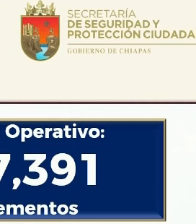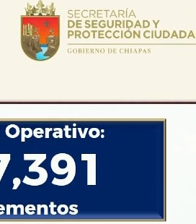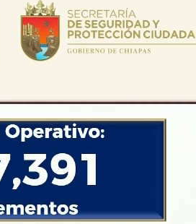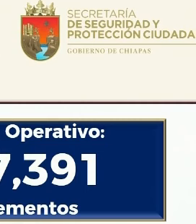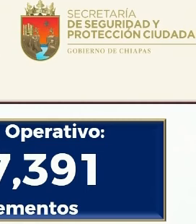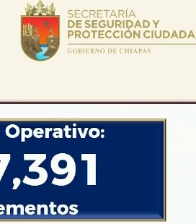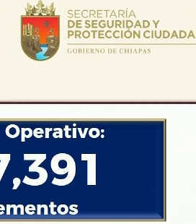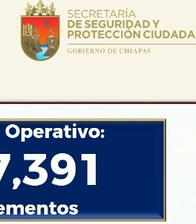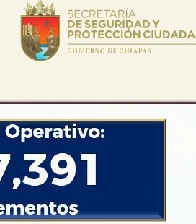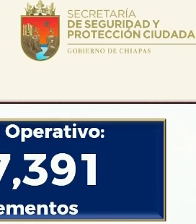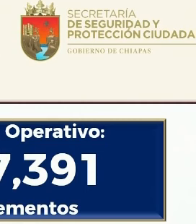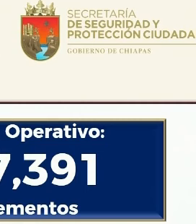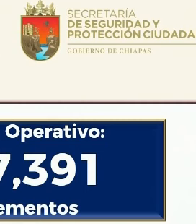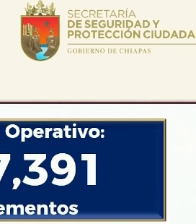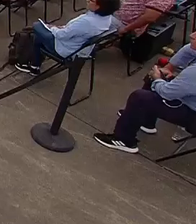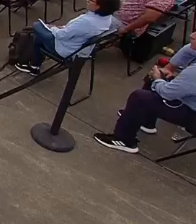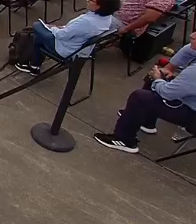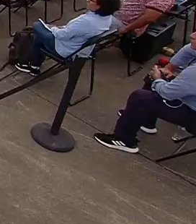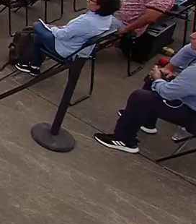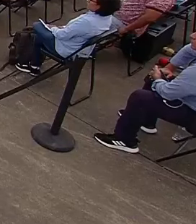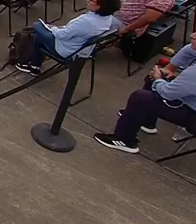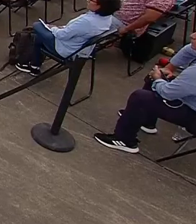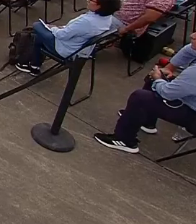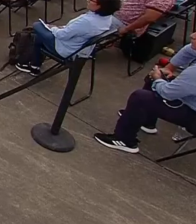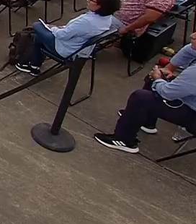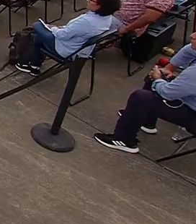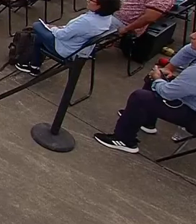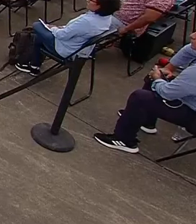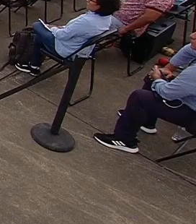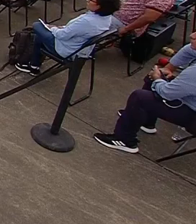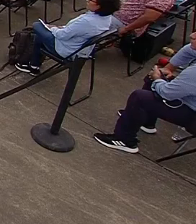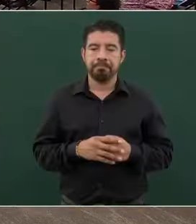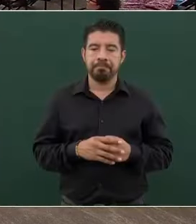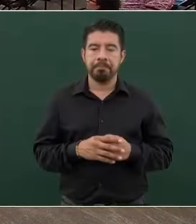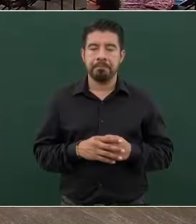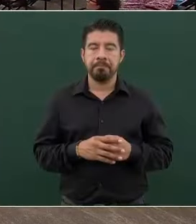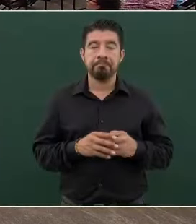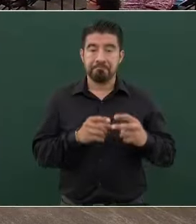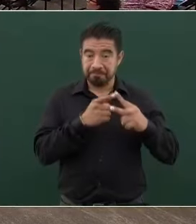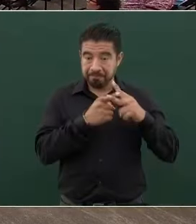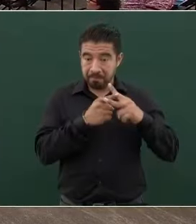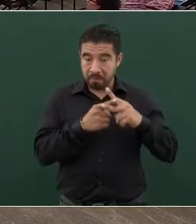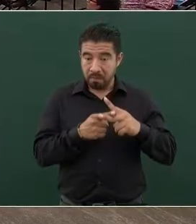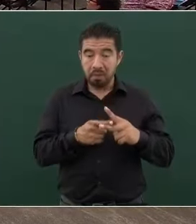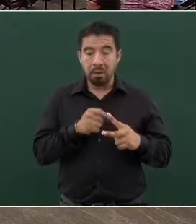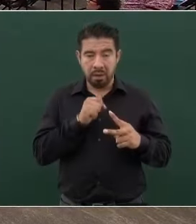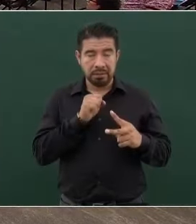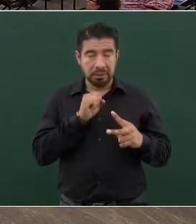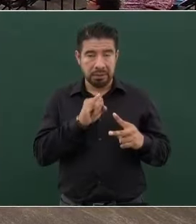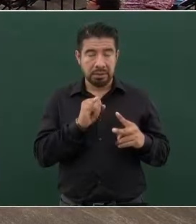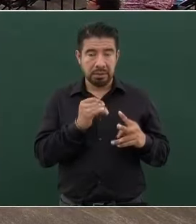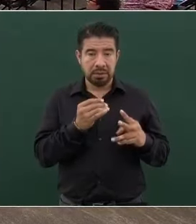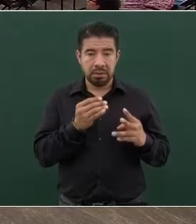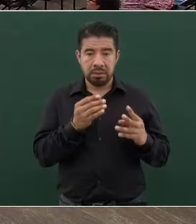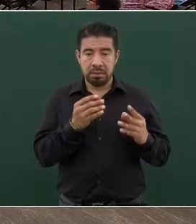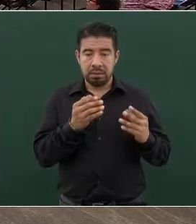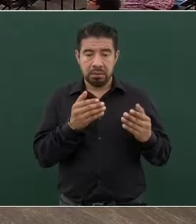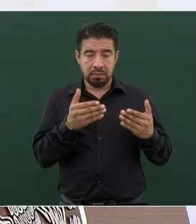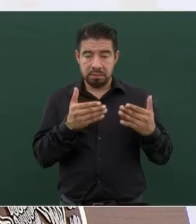Sí, la suma, sí, pero vamos